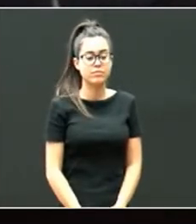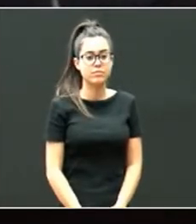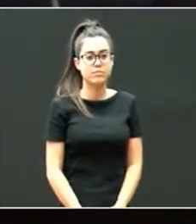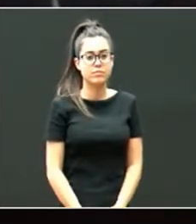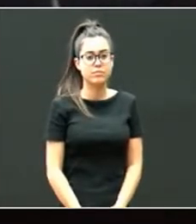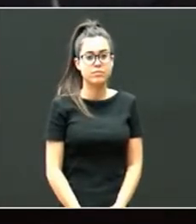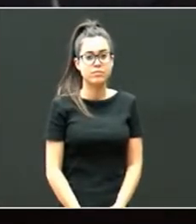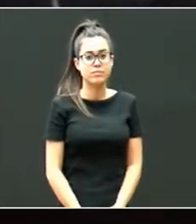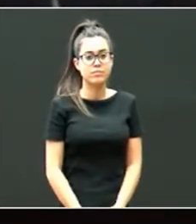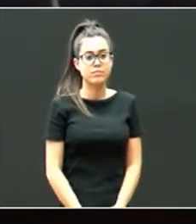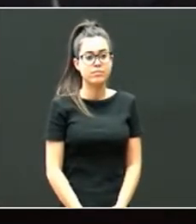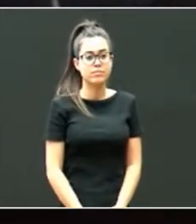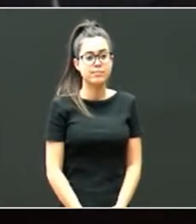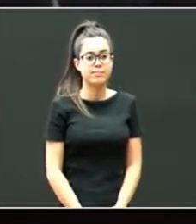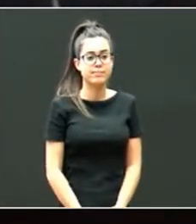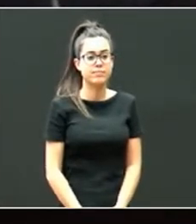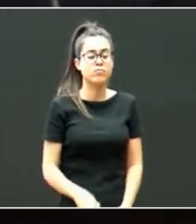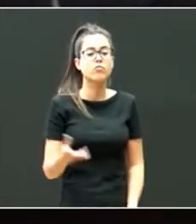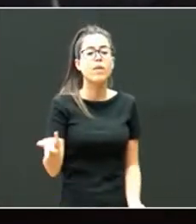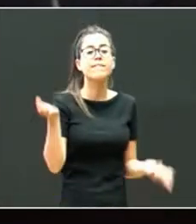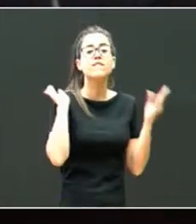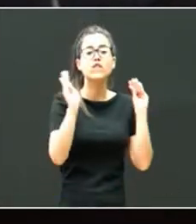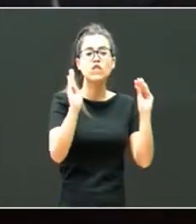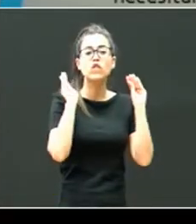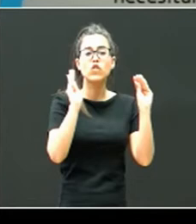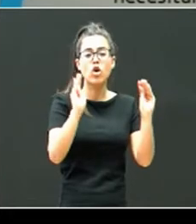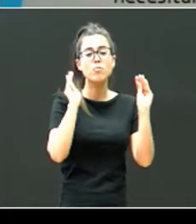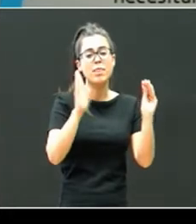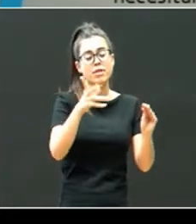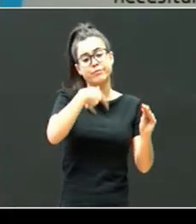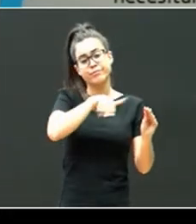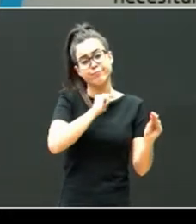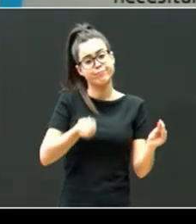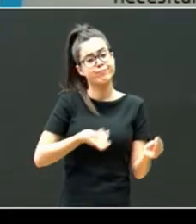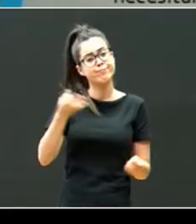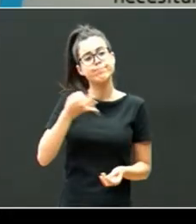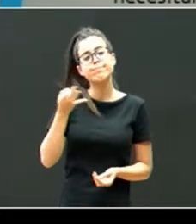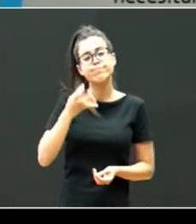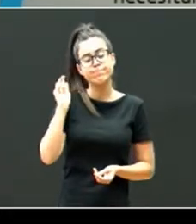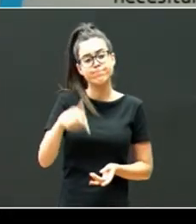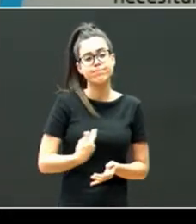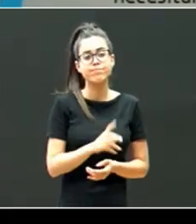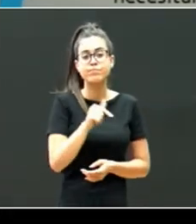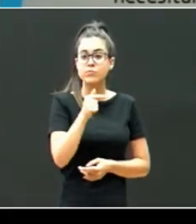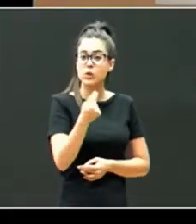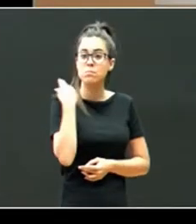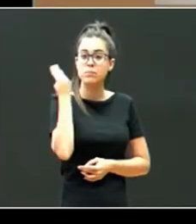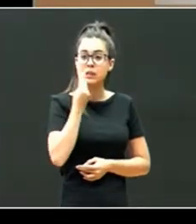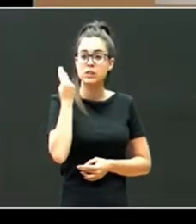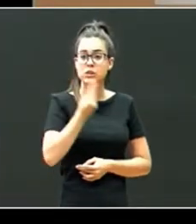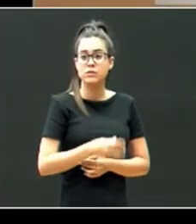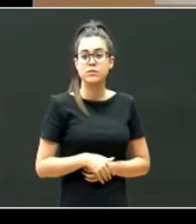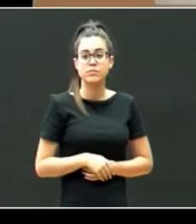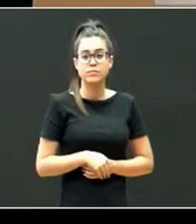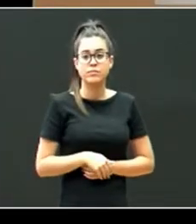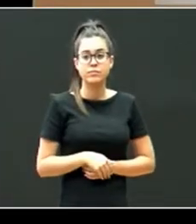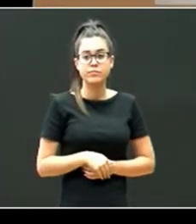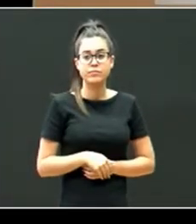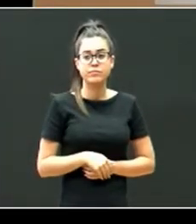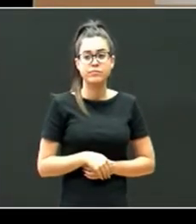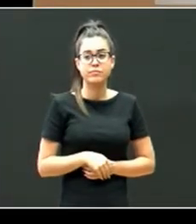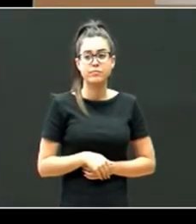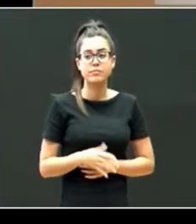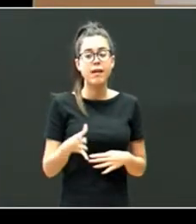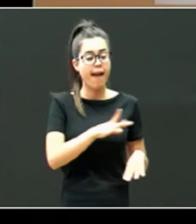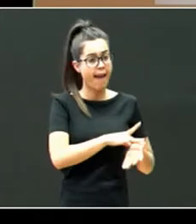os tiene que proporcionar formación en este ámbito y creo que una de las primeras medidas también que traerá consigo la